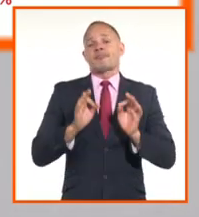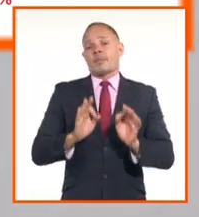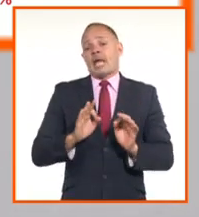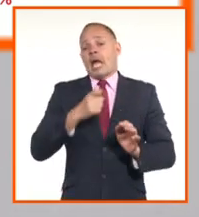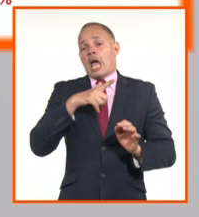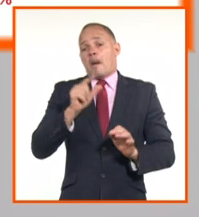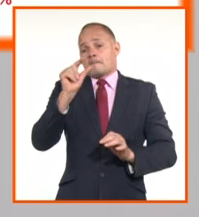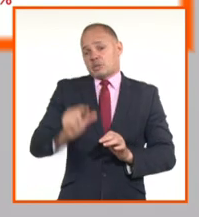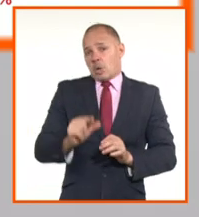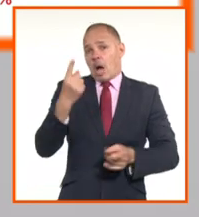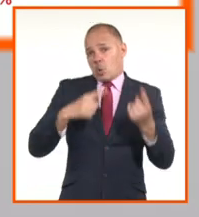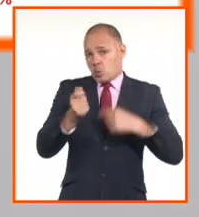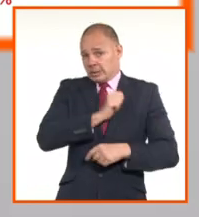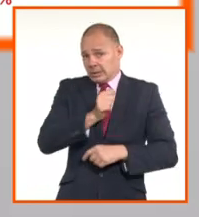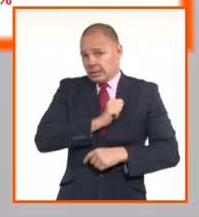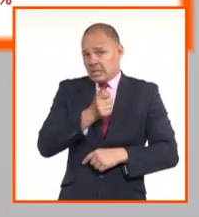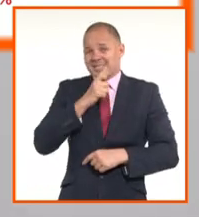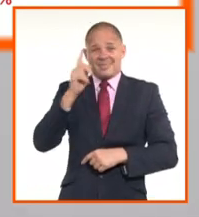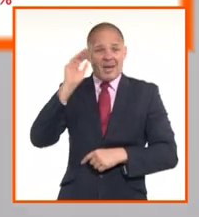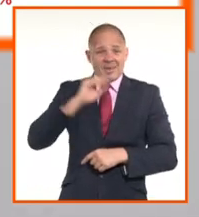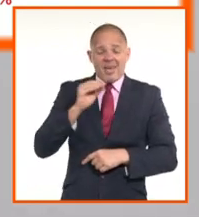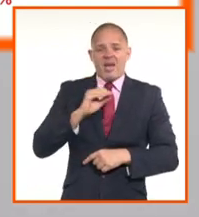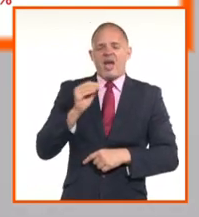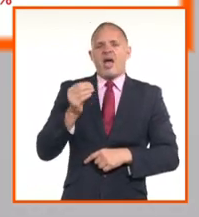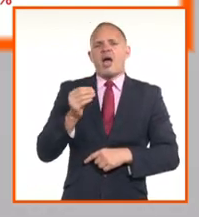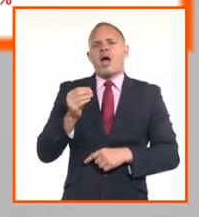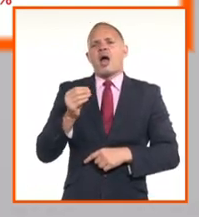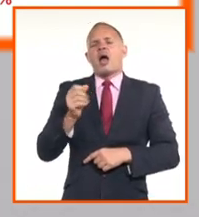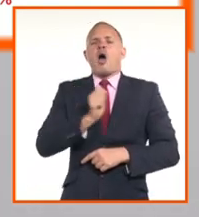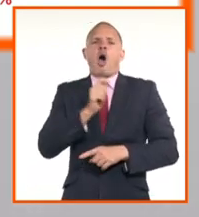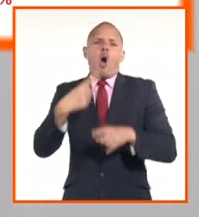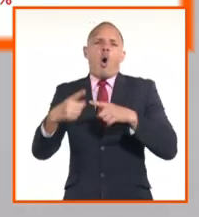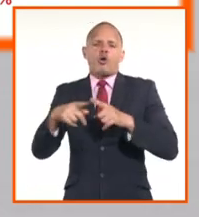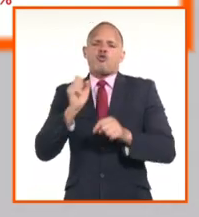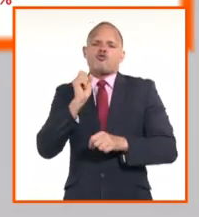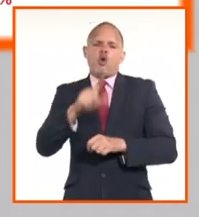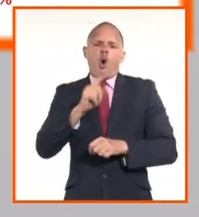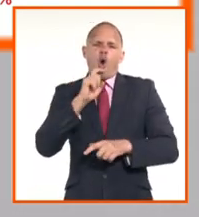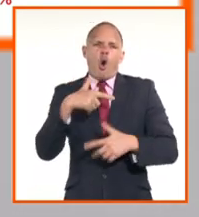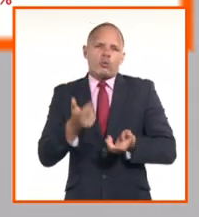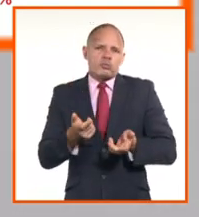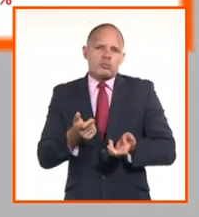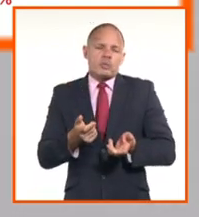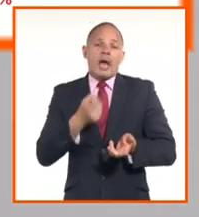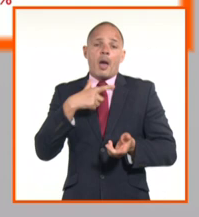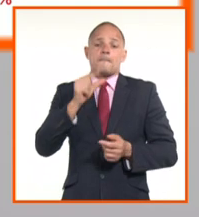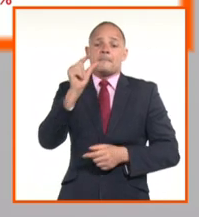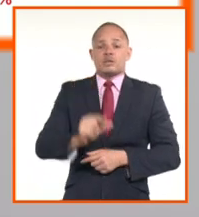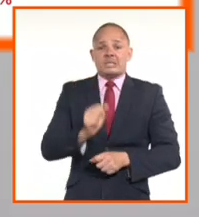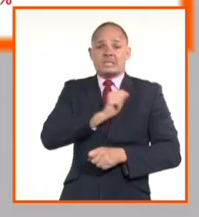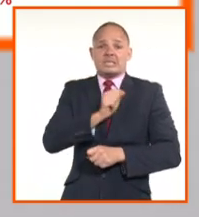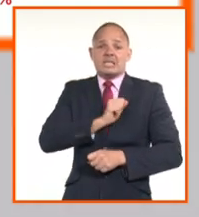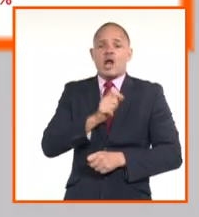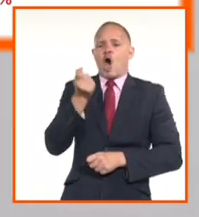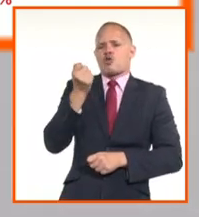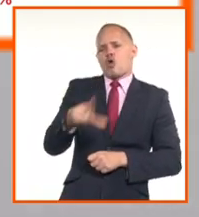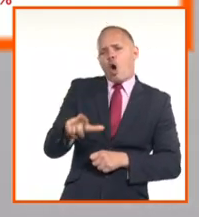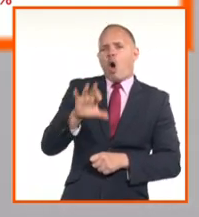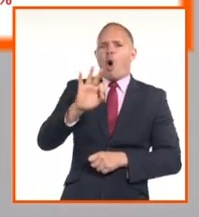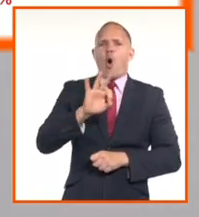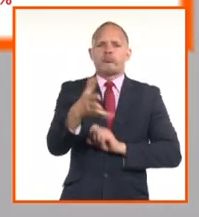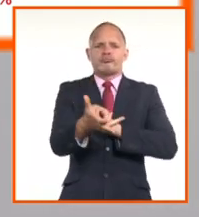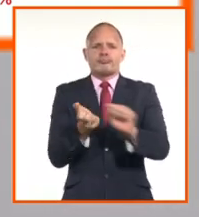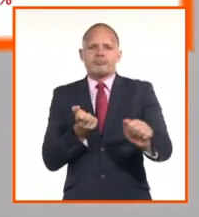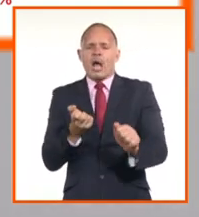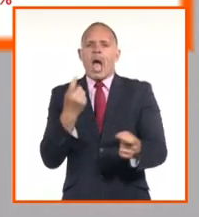exterior, estamos diciendo que el margen para la compra de la divisa va a ser cero, así como para las compras o extraciones de pesos